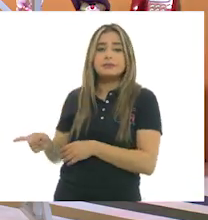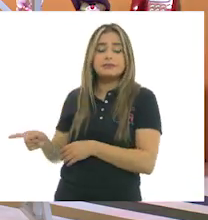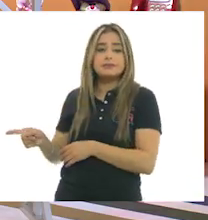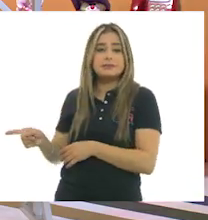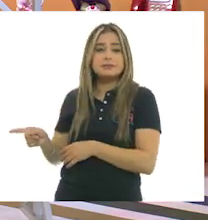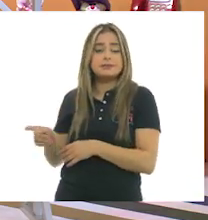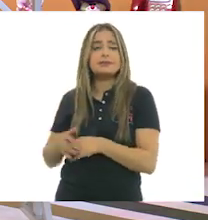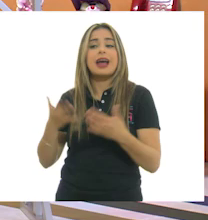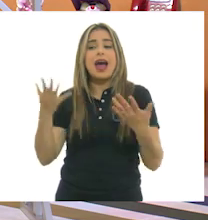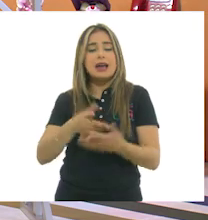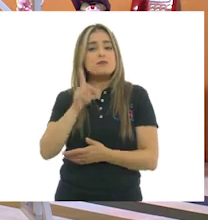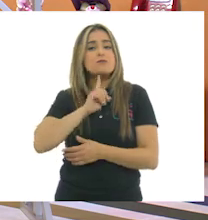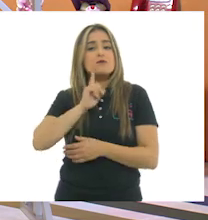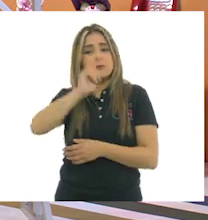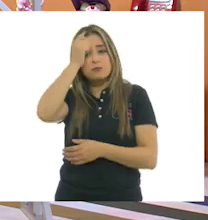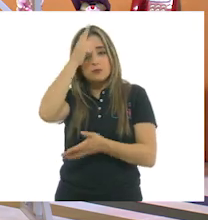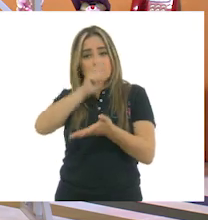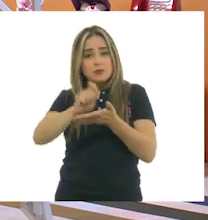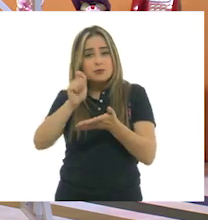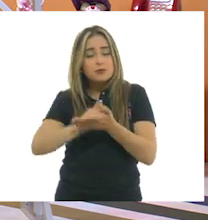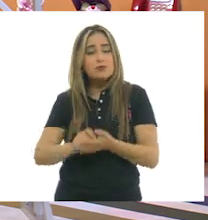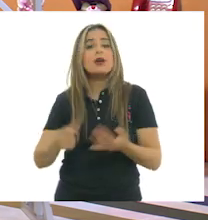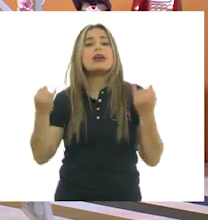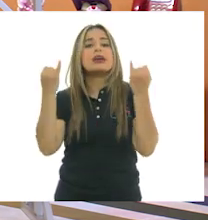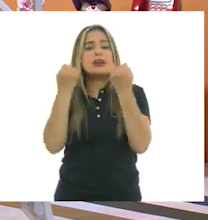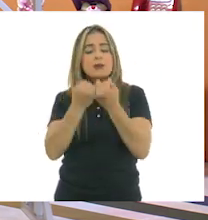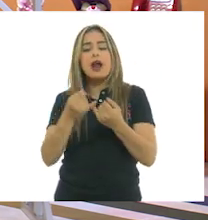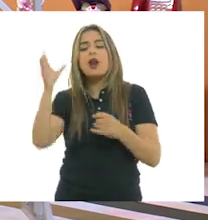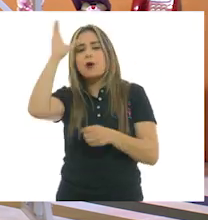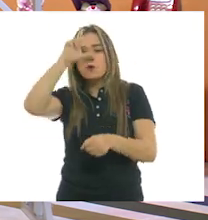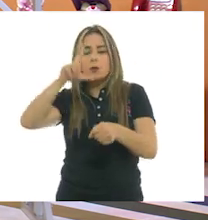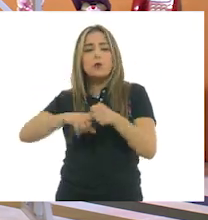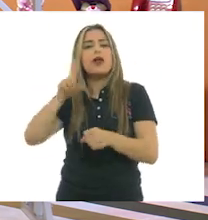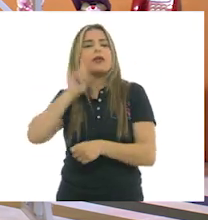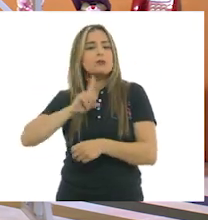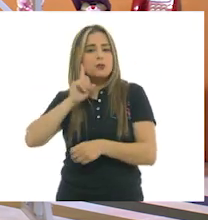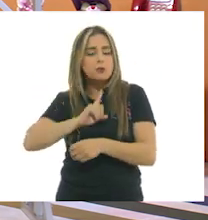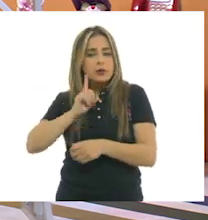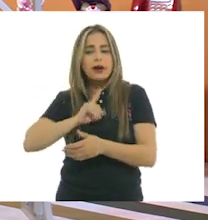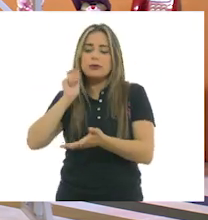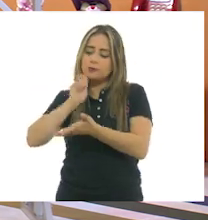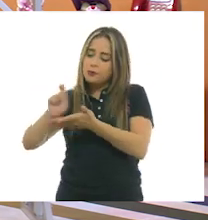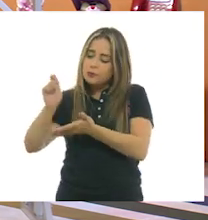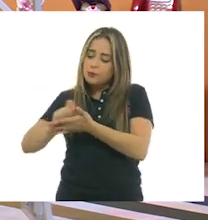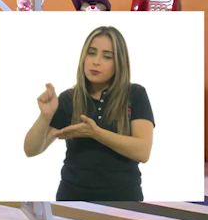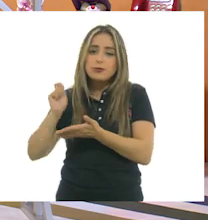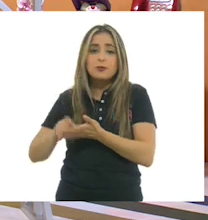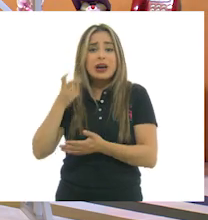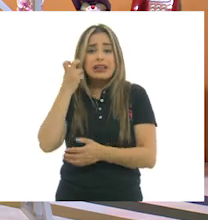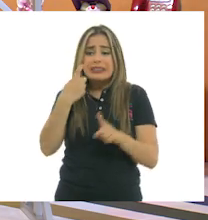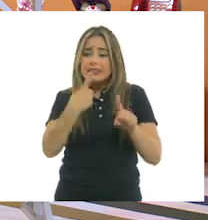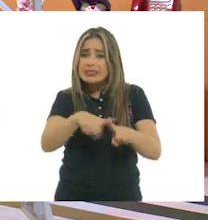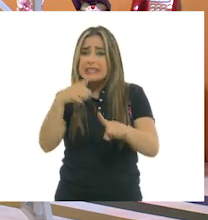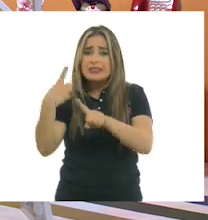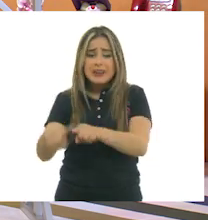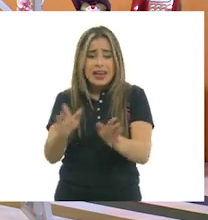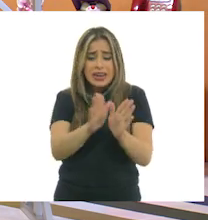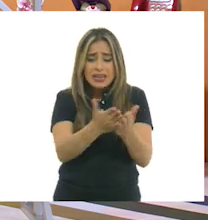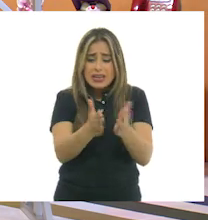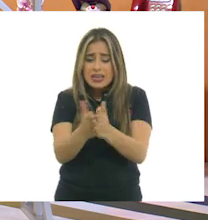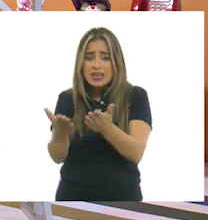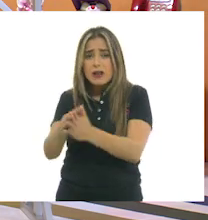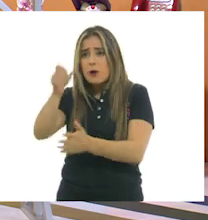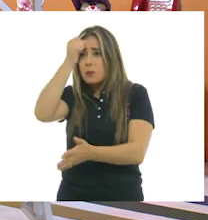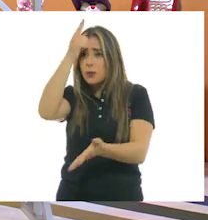y sus ensayos como Sobre Cultura Femenina. En toda su obra, incluyendo su único